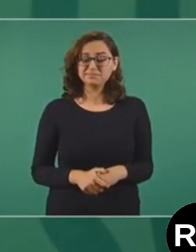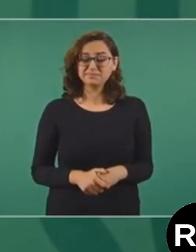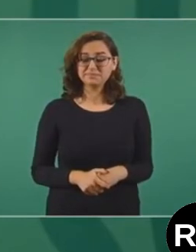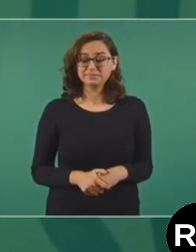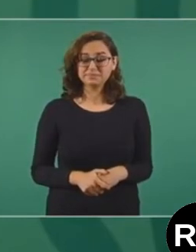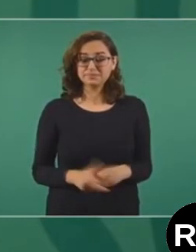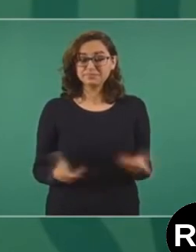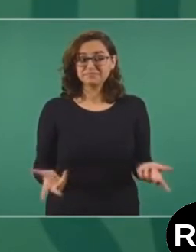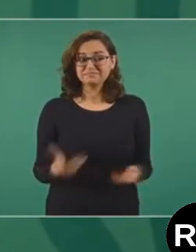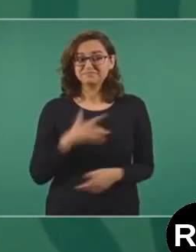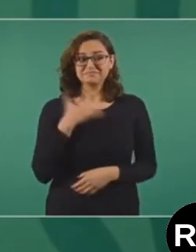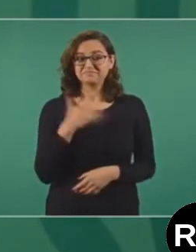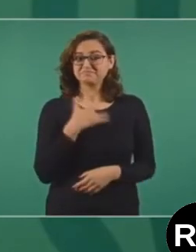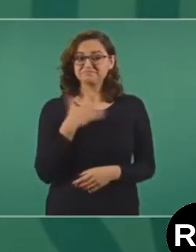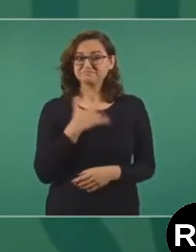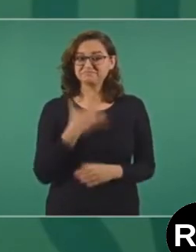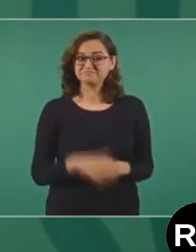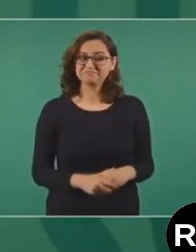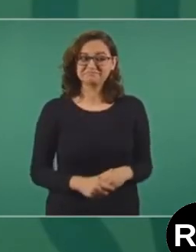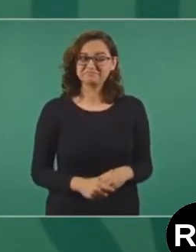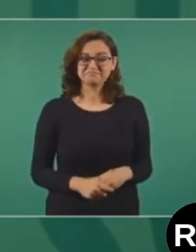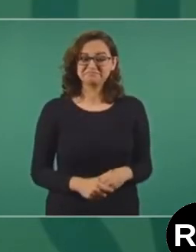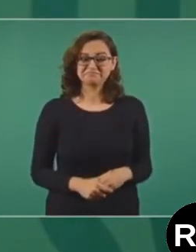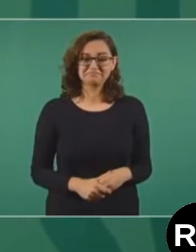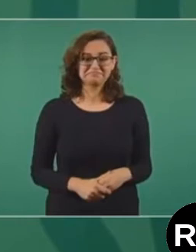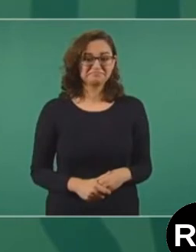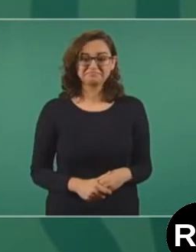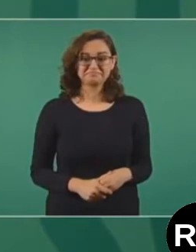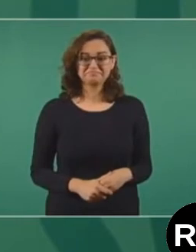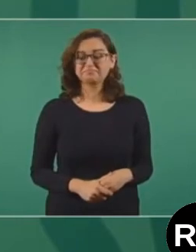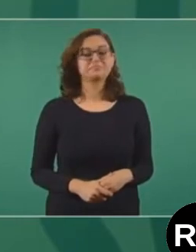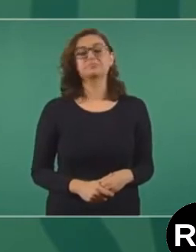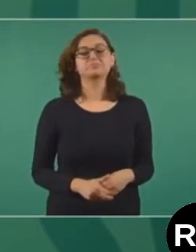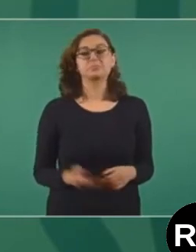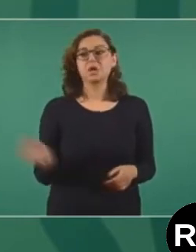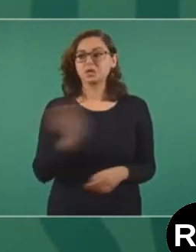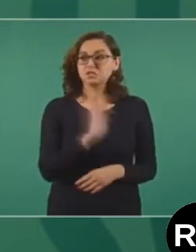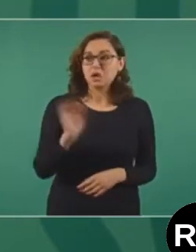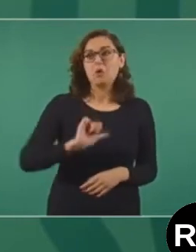Me daría pena si se tratara de otra persona